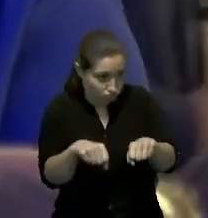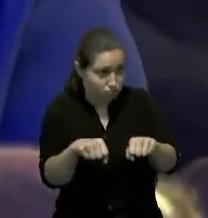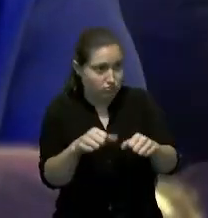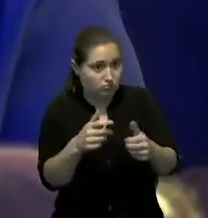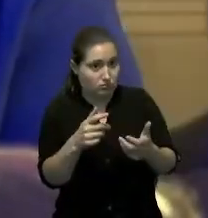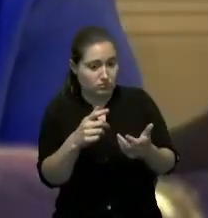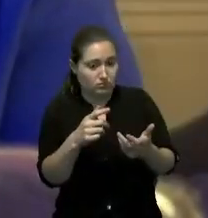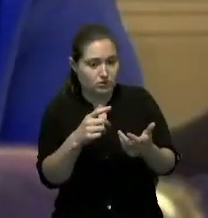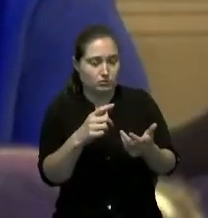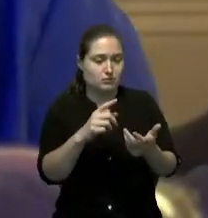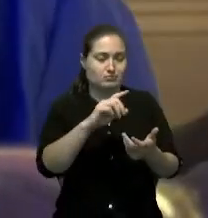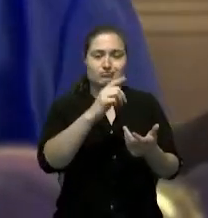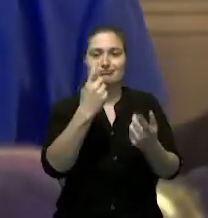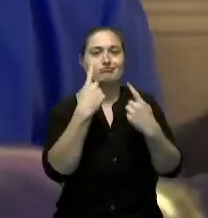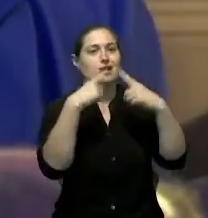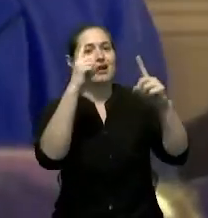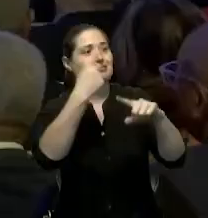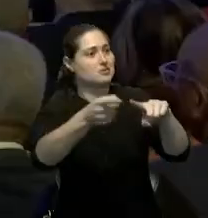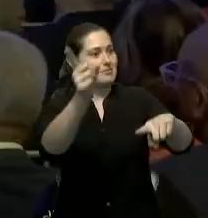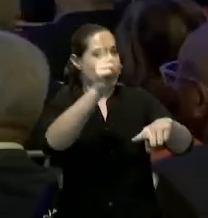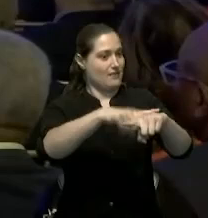incluirnos en esos privilegios